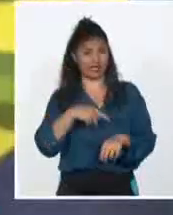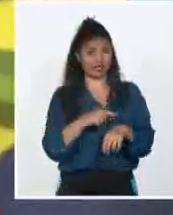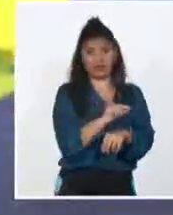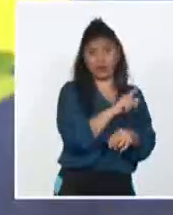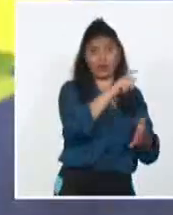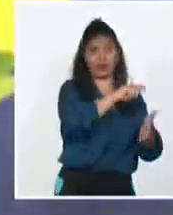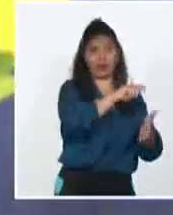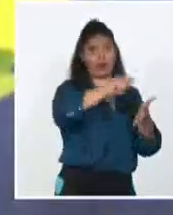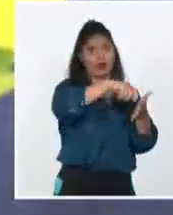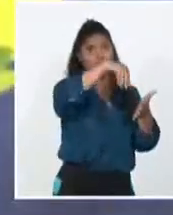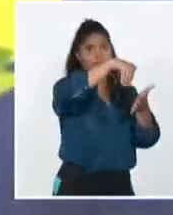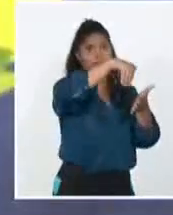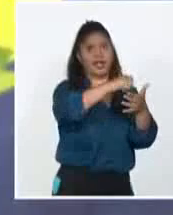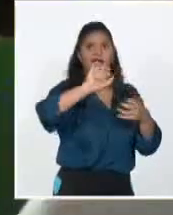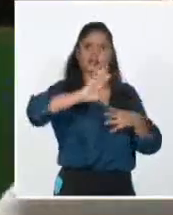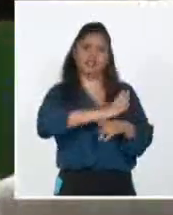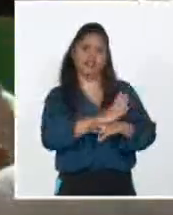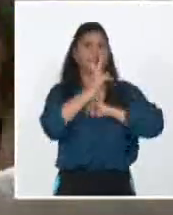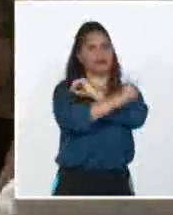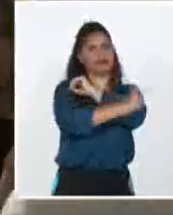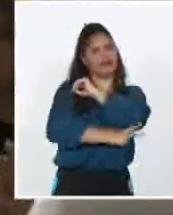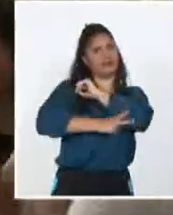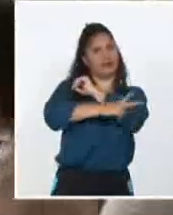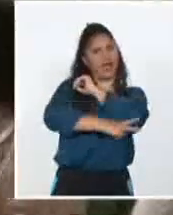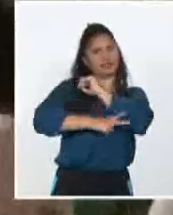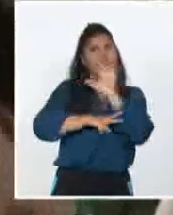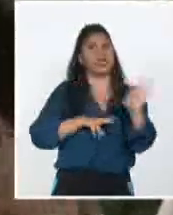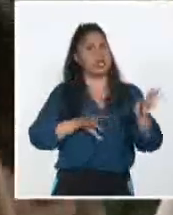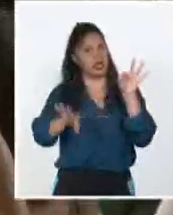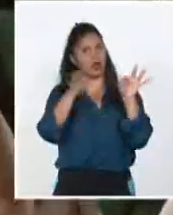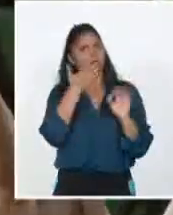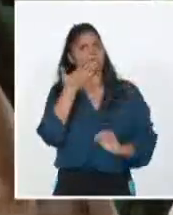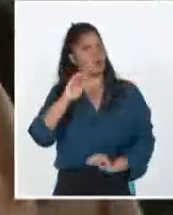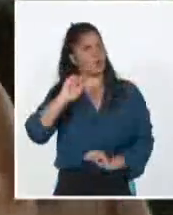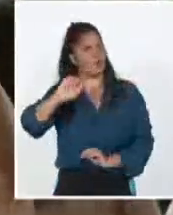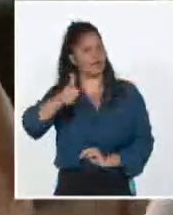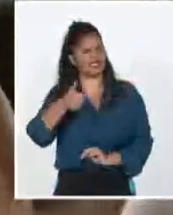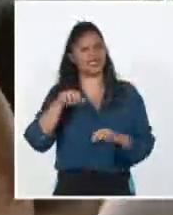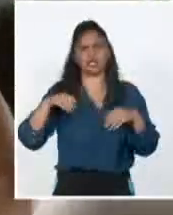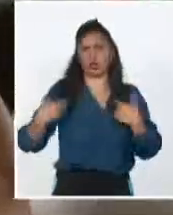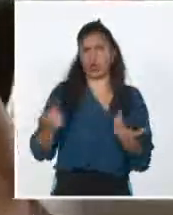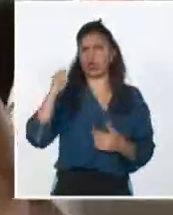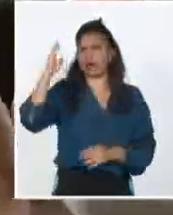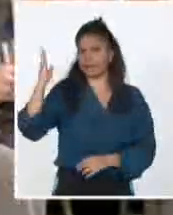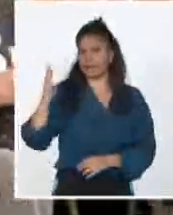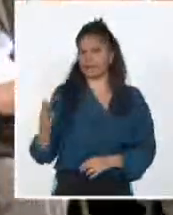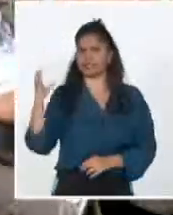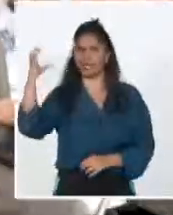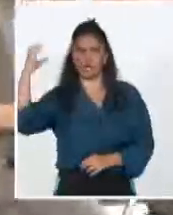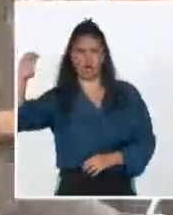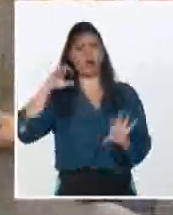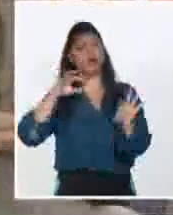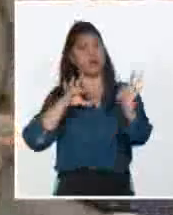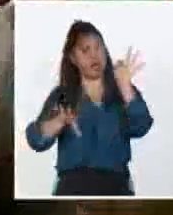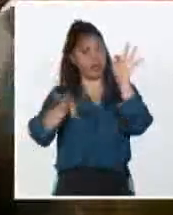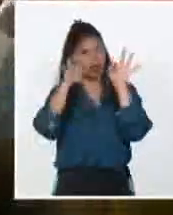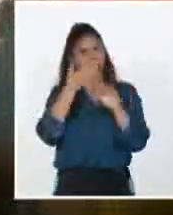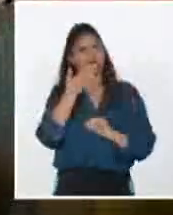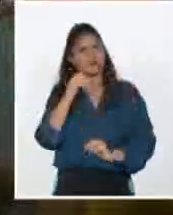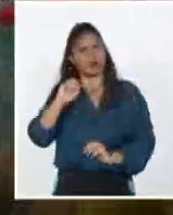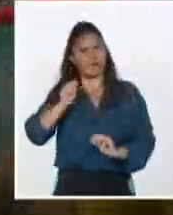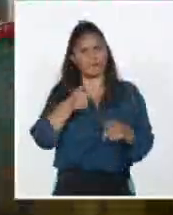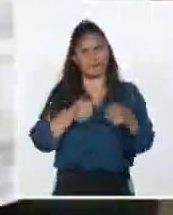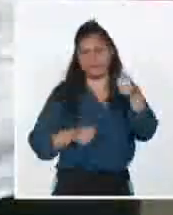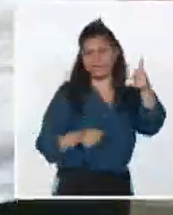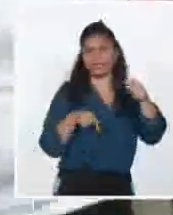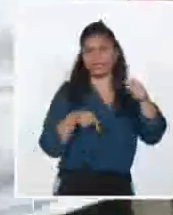en Brasil, Colombia y Bolivia. De acuerdo con los organizadores, las cuatro jornadas de la actual edición serán un espacio de intercambio y articulación de